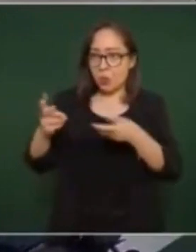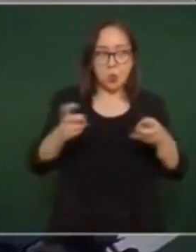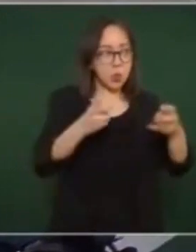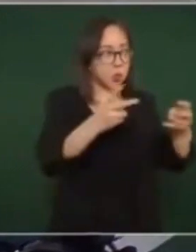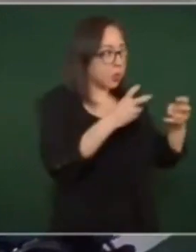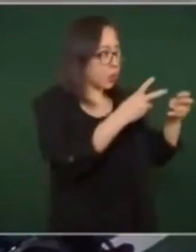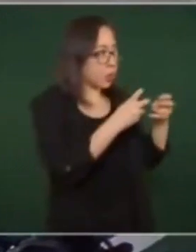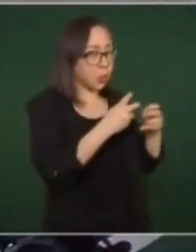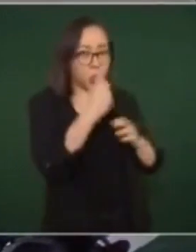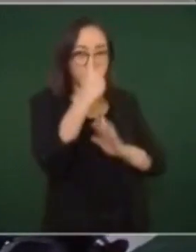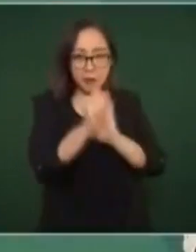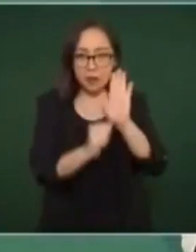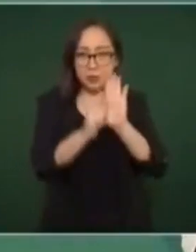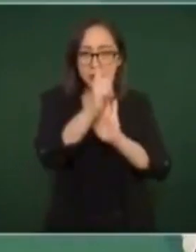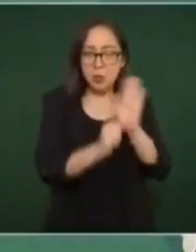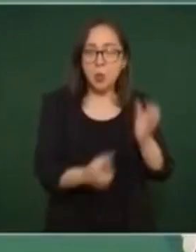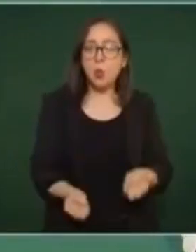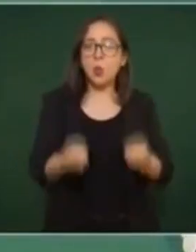pesos mensuales,